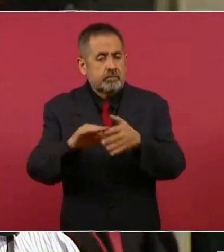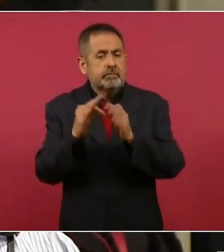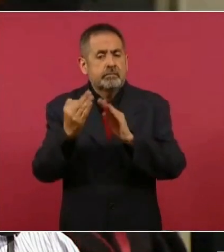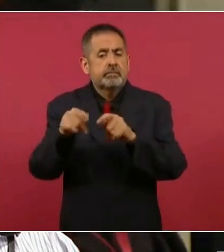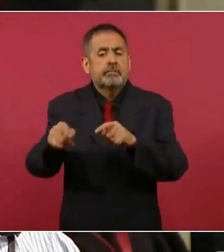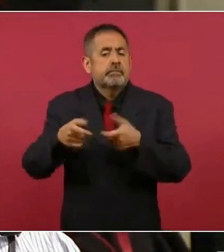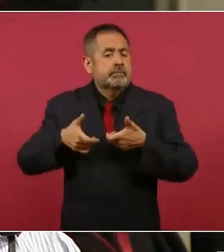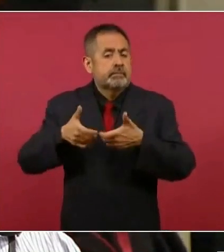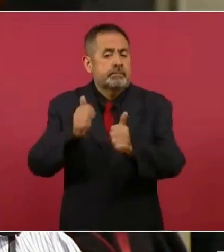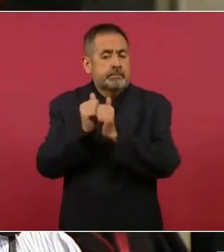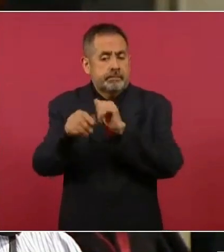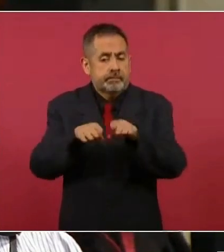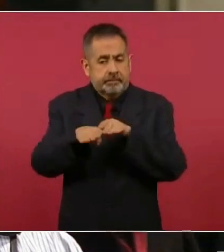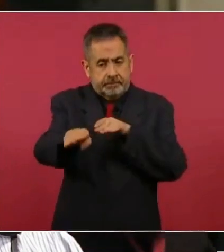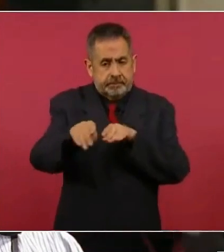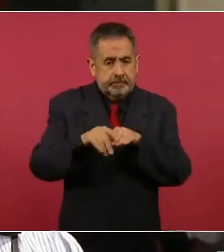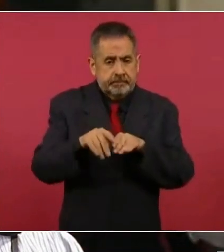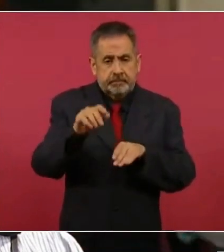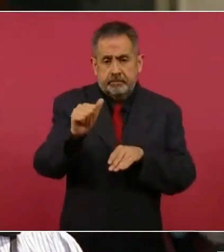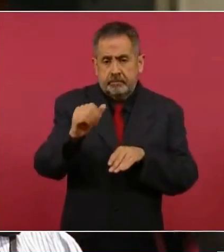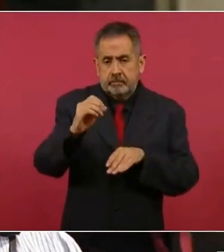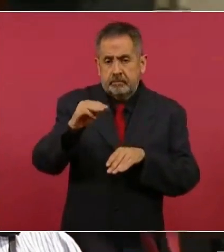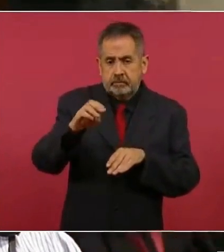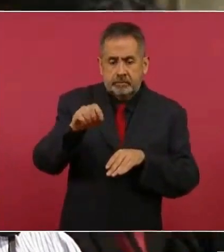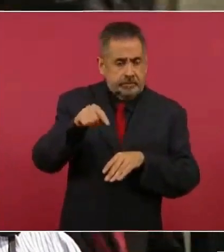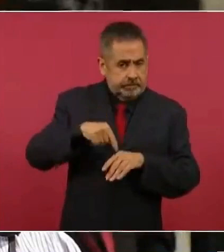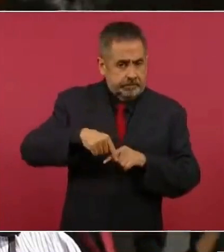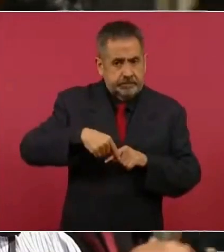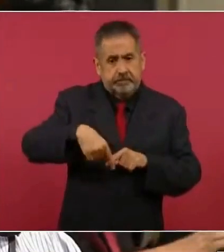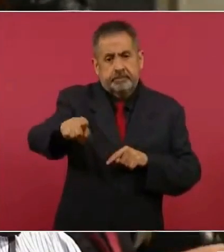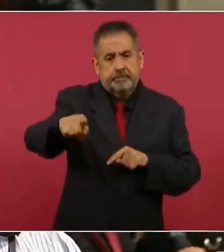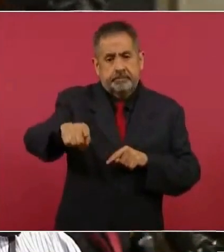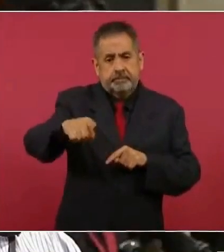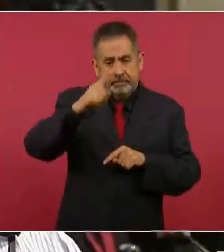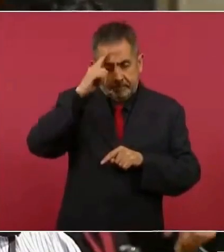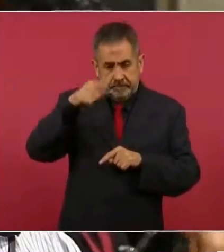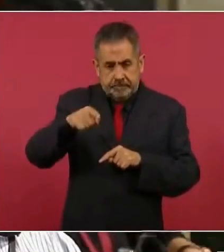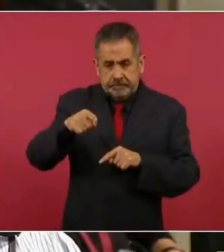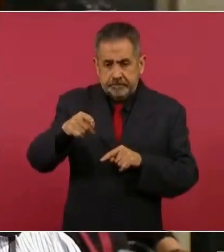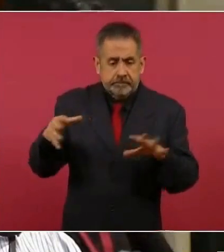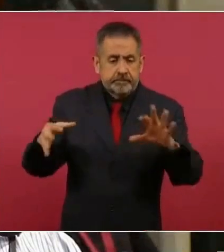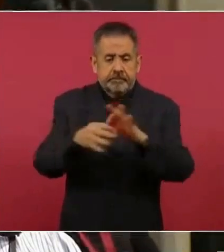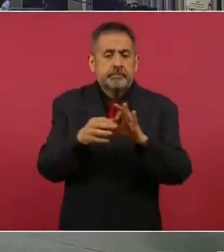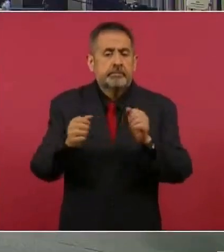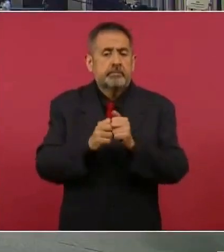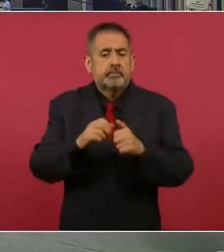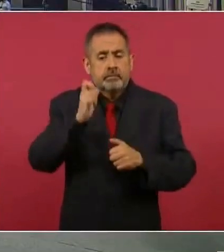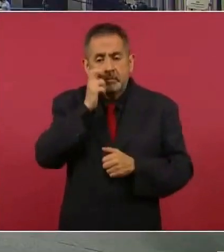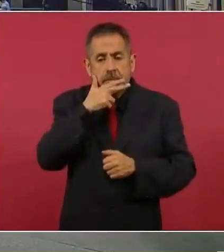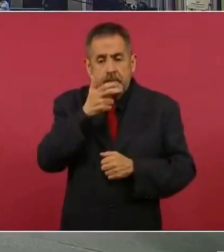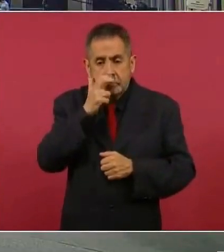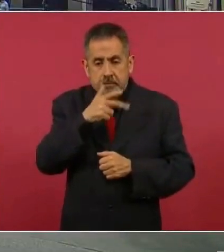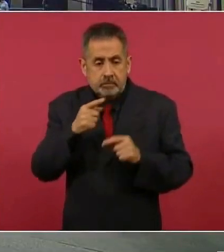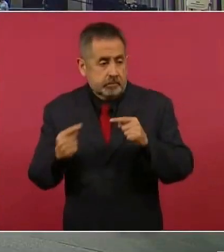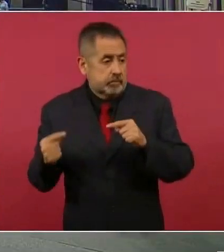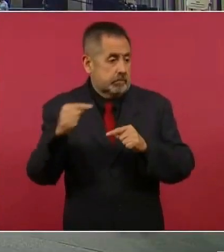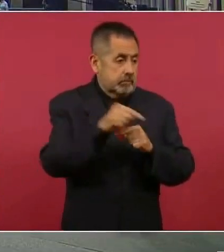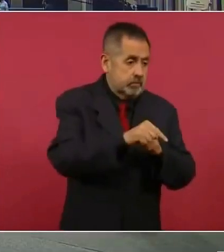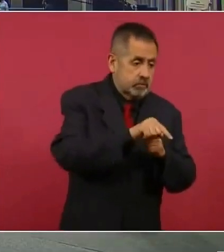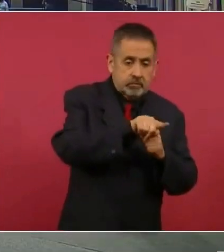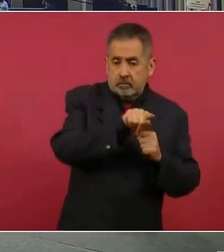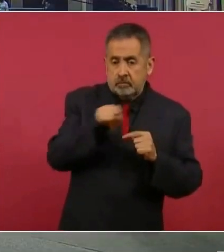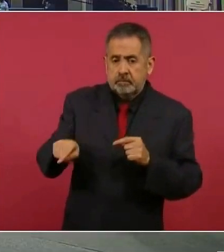es la carretera de Ahome, que va a conciliar con lo que es Chihuahua y que es tan